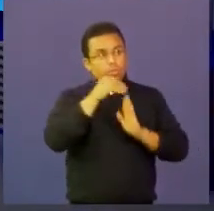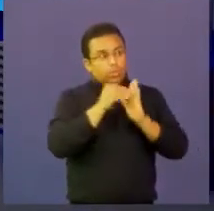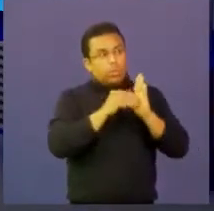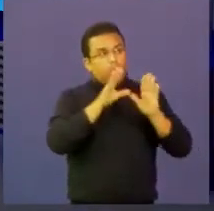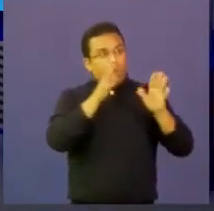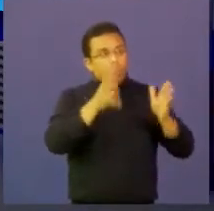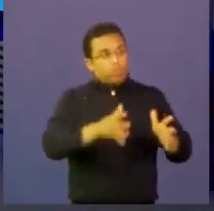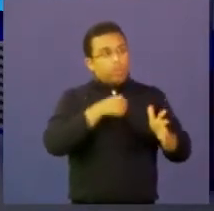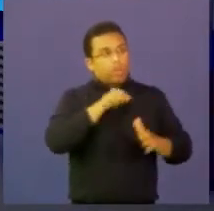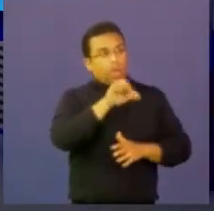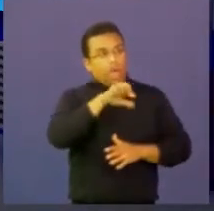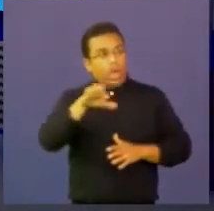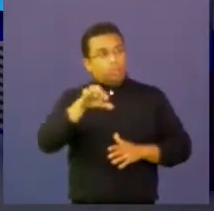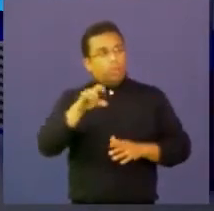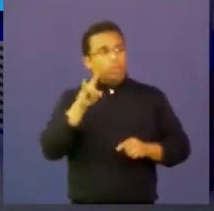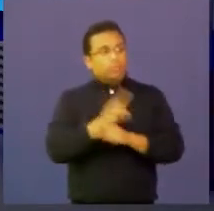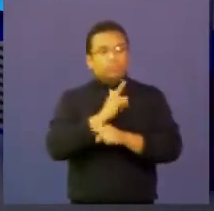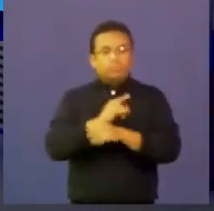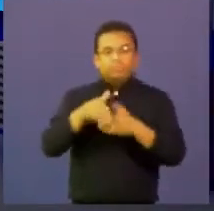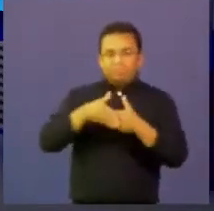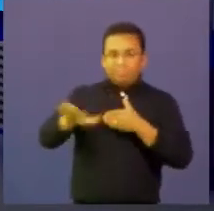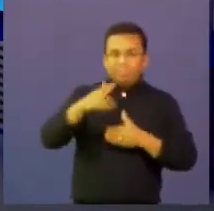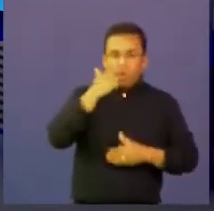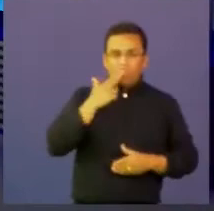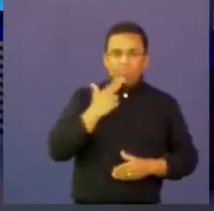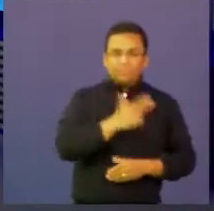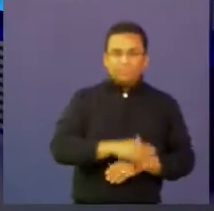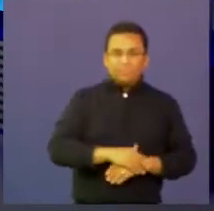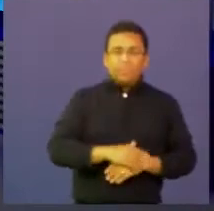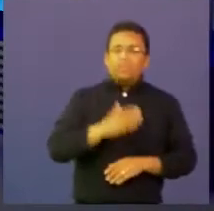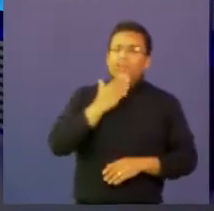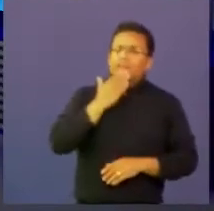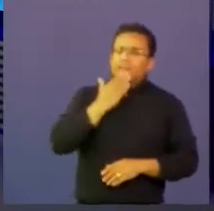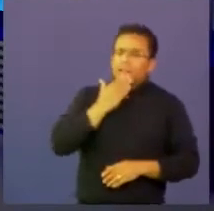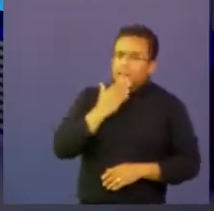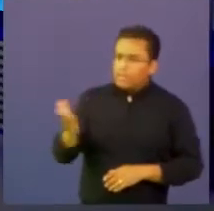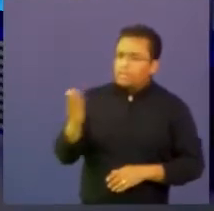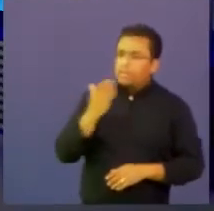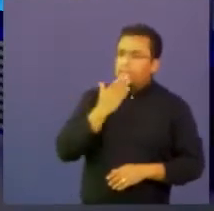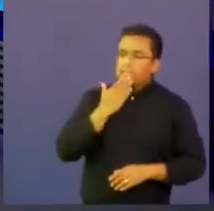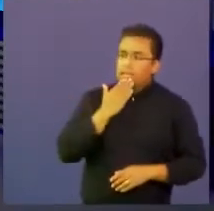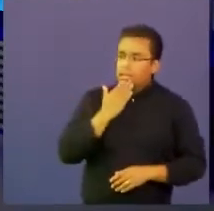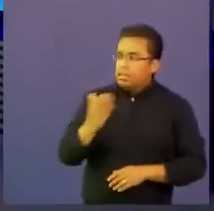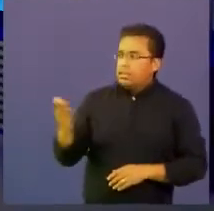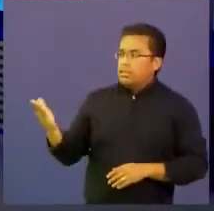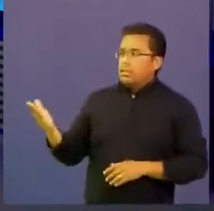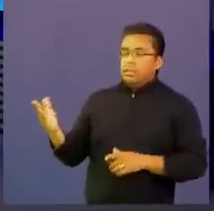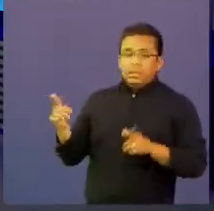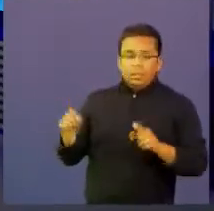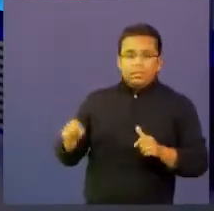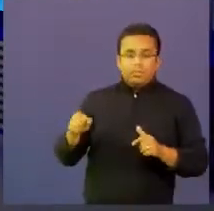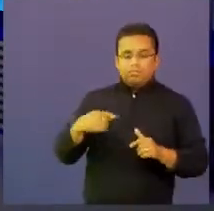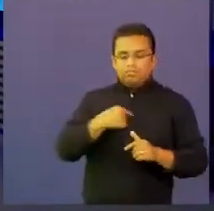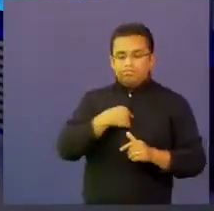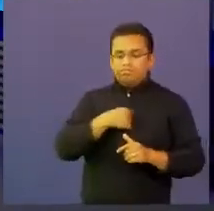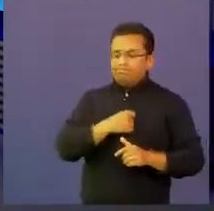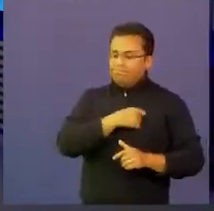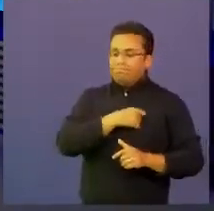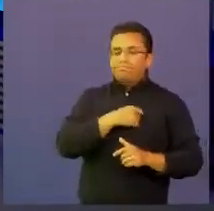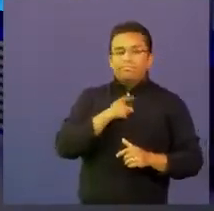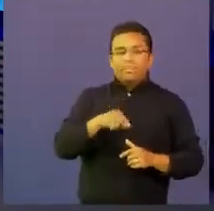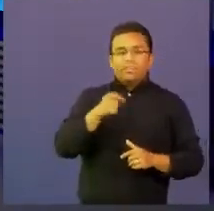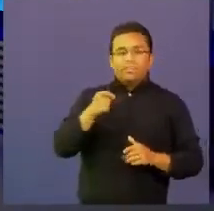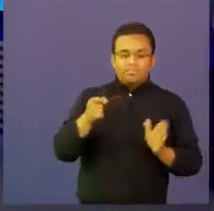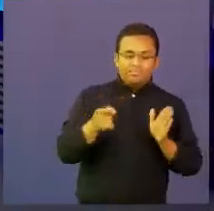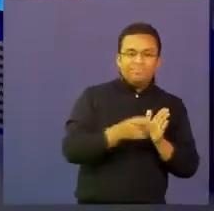llevarlos al aula muchas muchas gracias muchas gracias por su participación y pues los tenemos en el corazón y los tenemos en